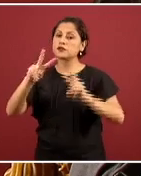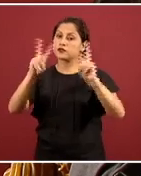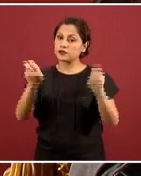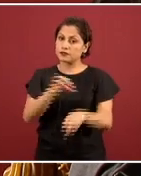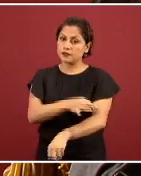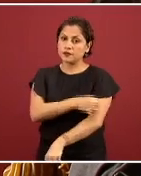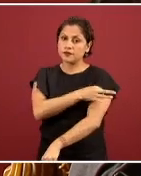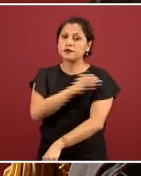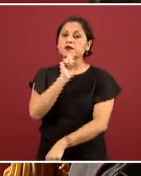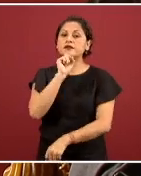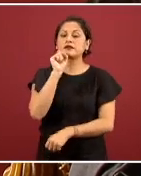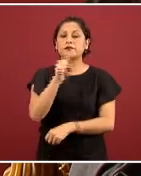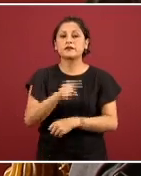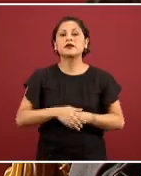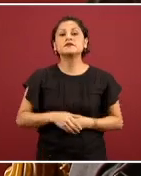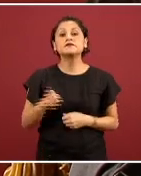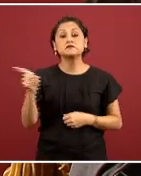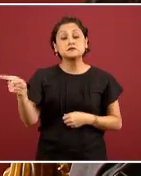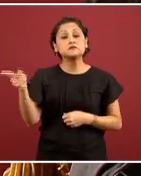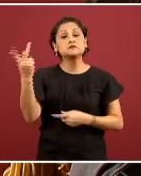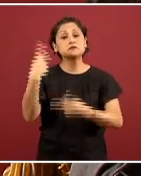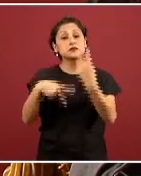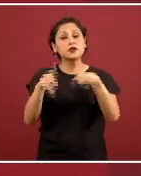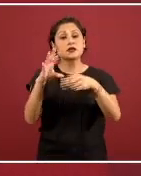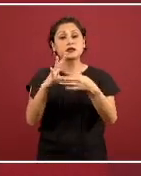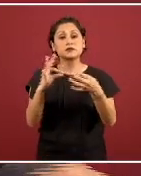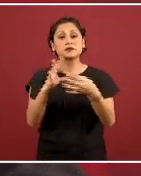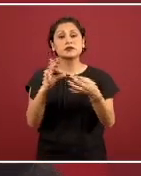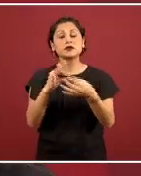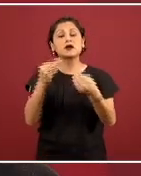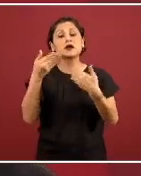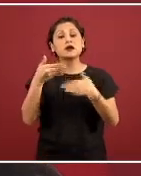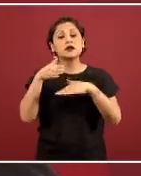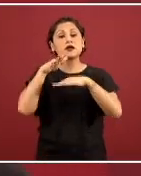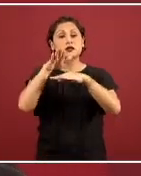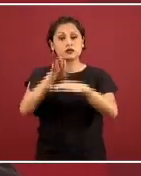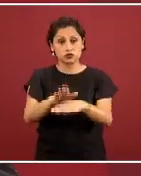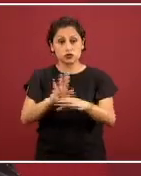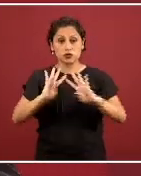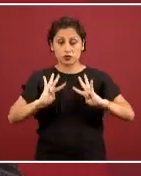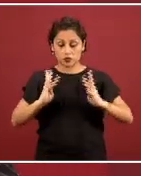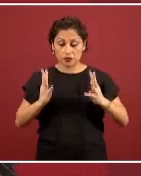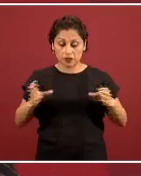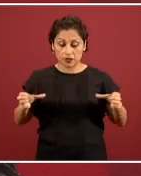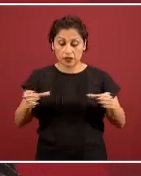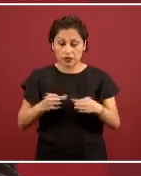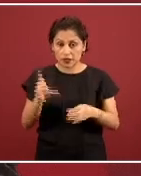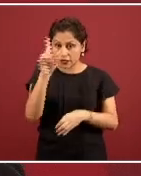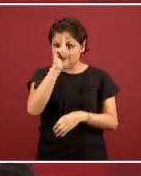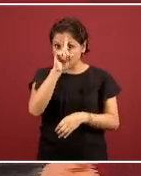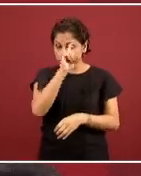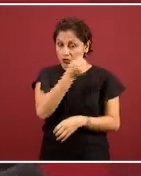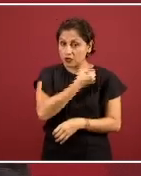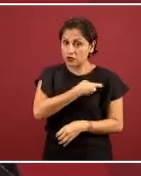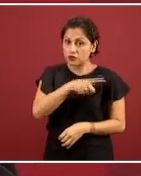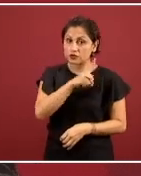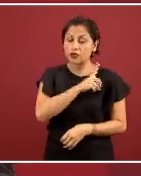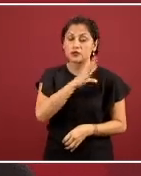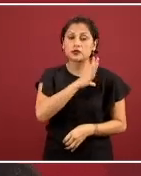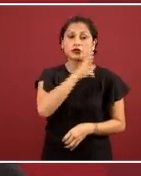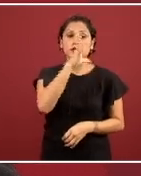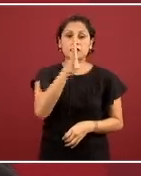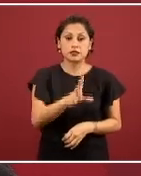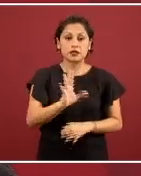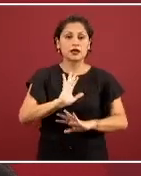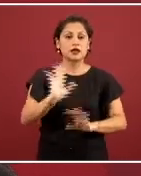nos va a comentar sobre la colaboración que el Consejo de Salubridad General ha establecido